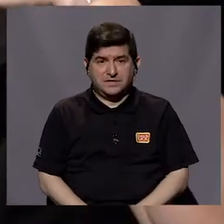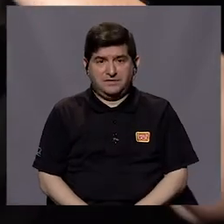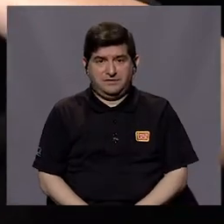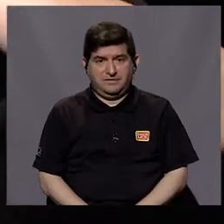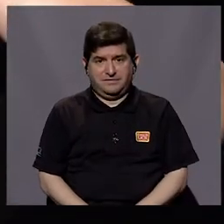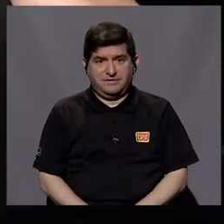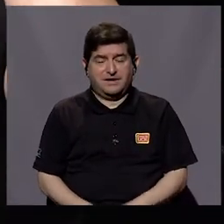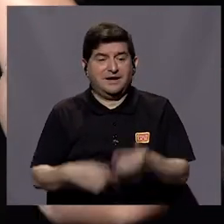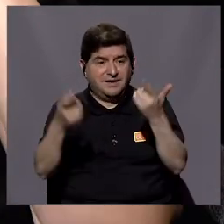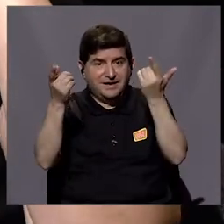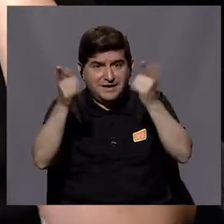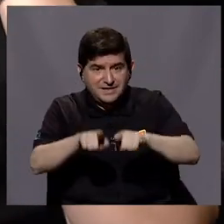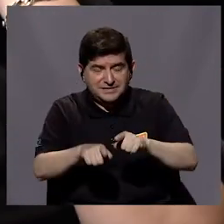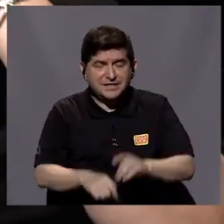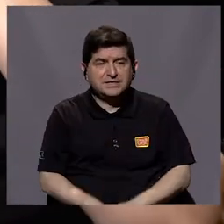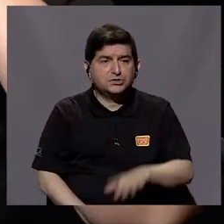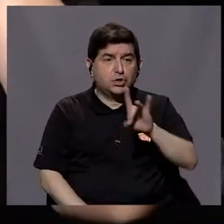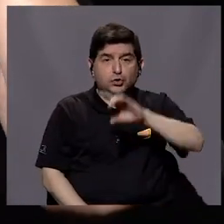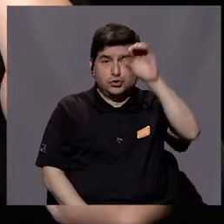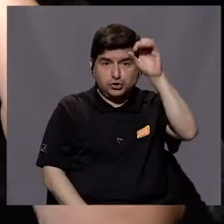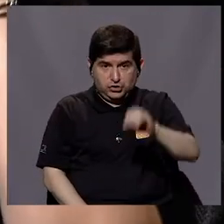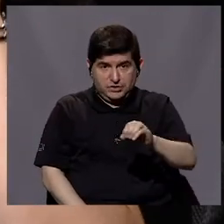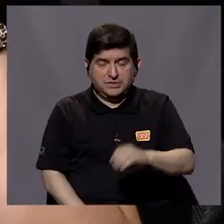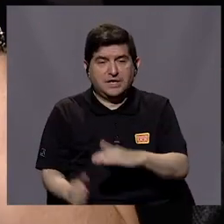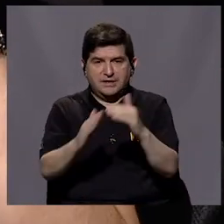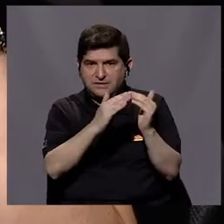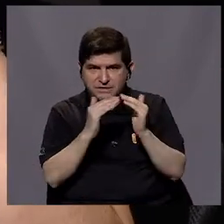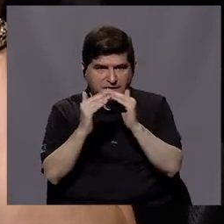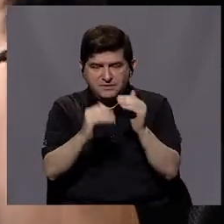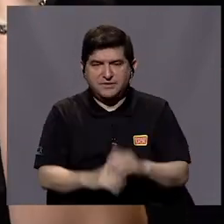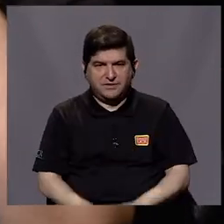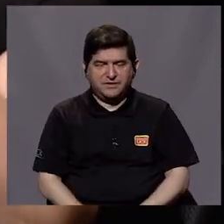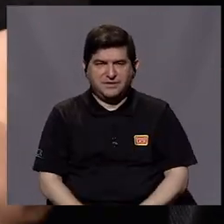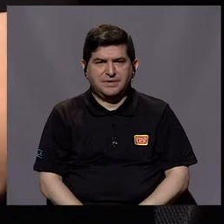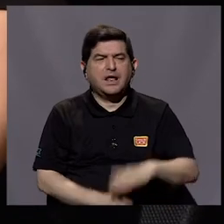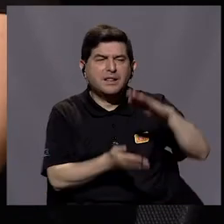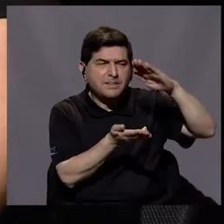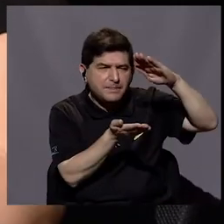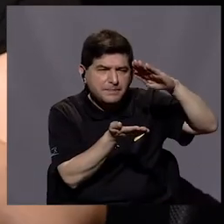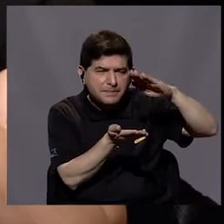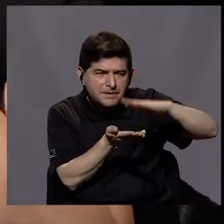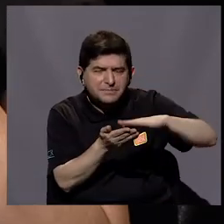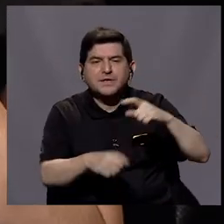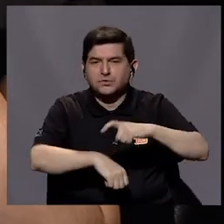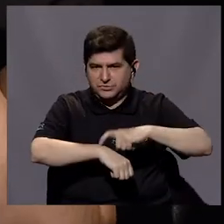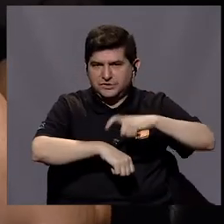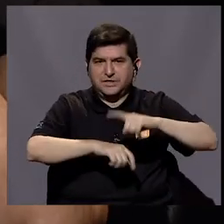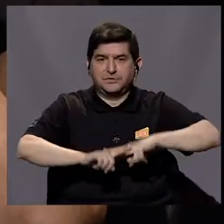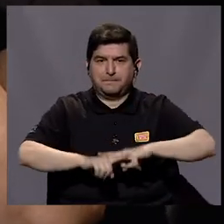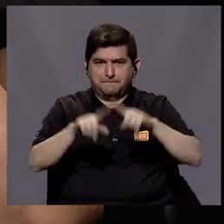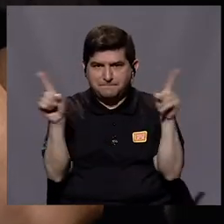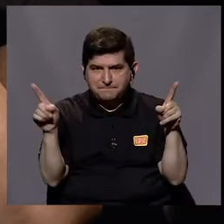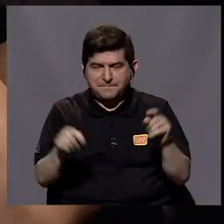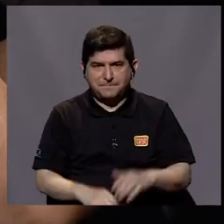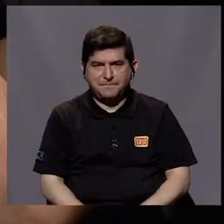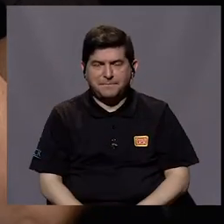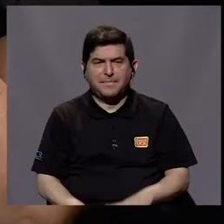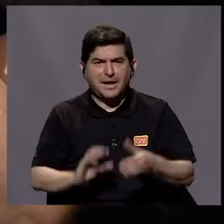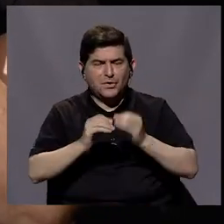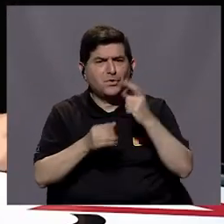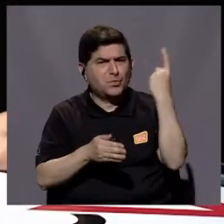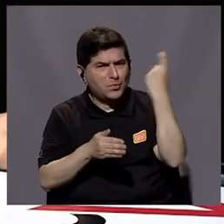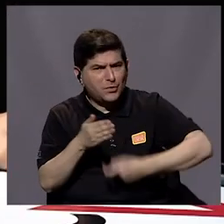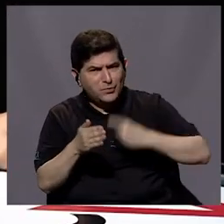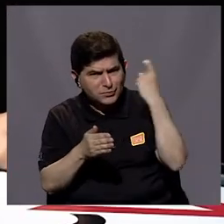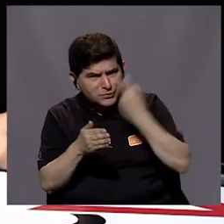vive en el estómago de más del 80% de la población. Ha venido disminuyendo con el tiempo pero... Pero vea que